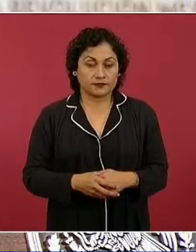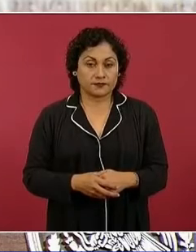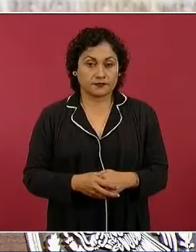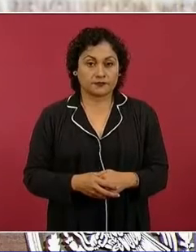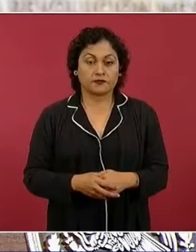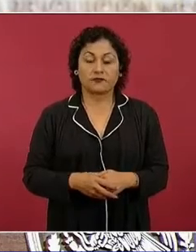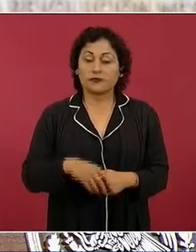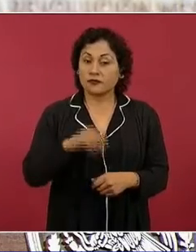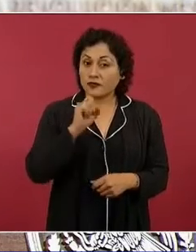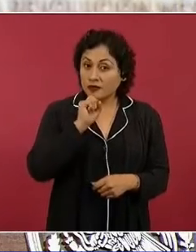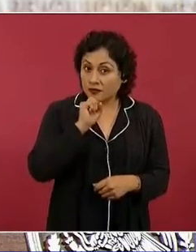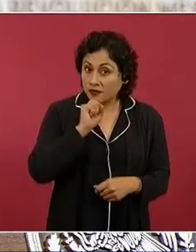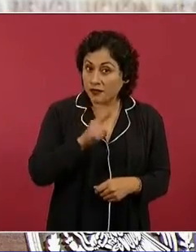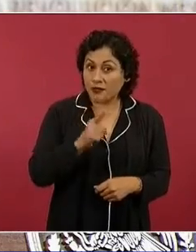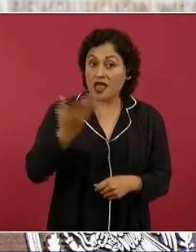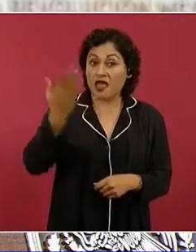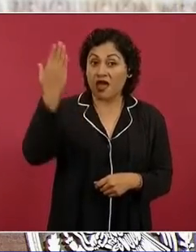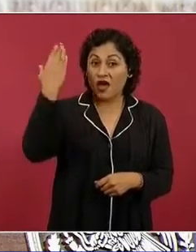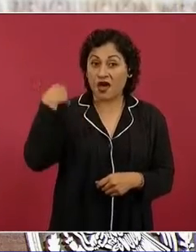No había